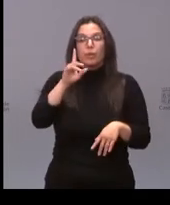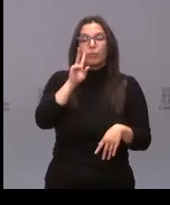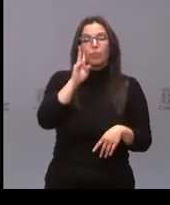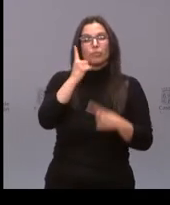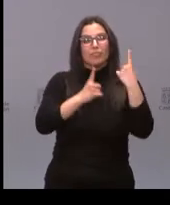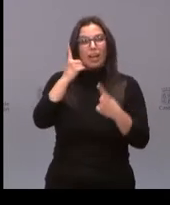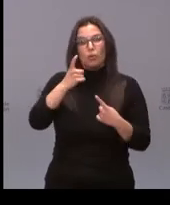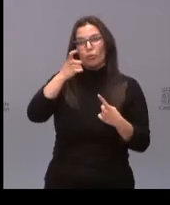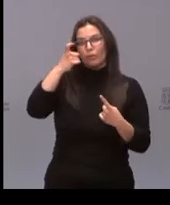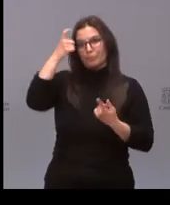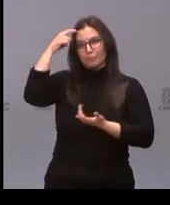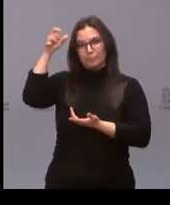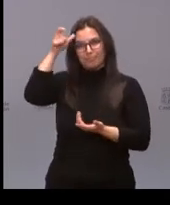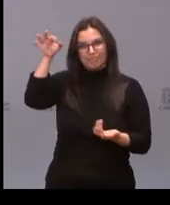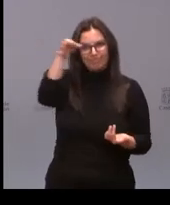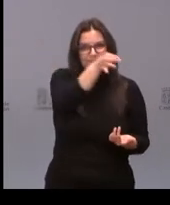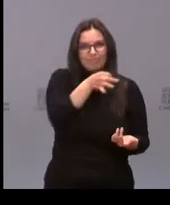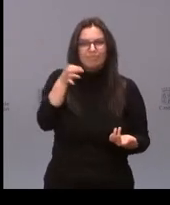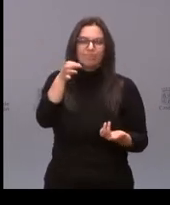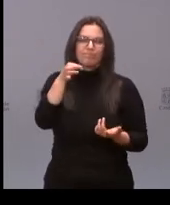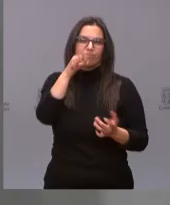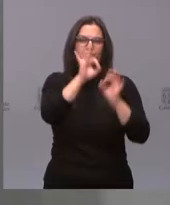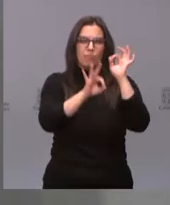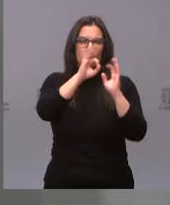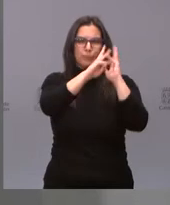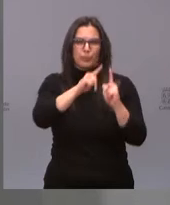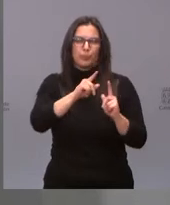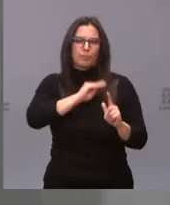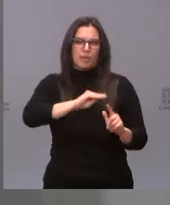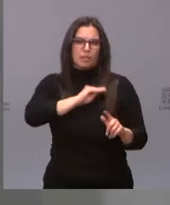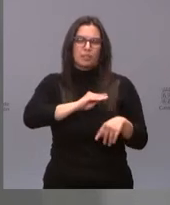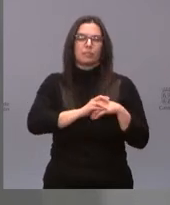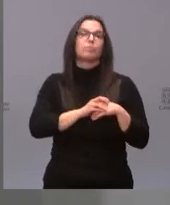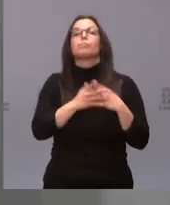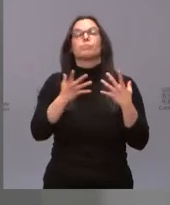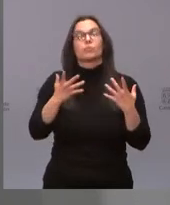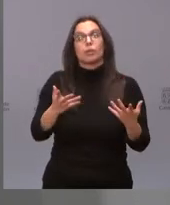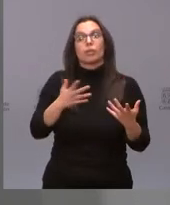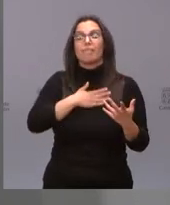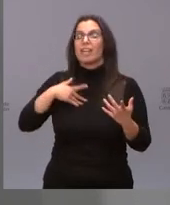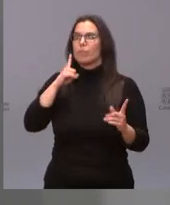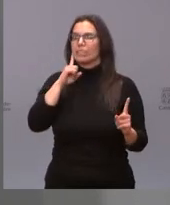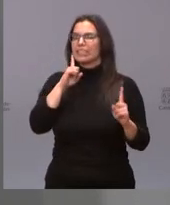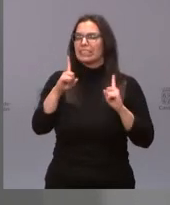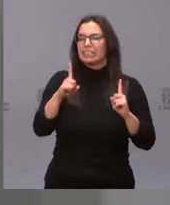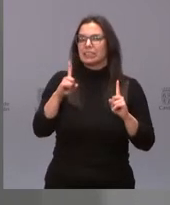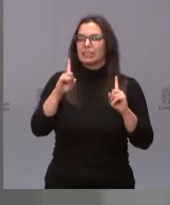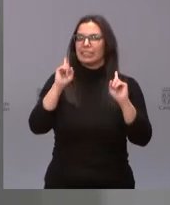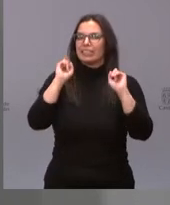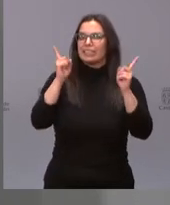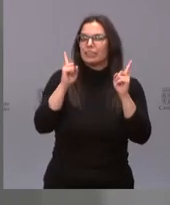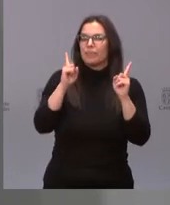unas altísimas, unas altas incidencias. Con el objetivo de ser lo más preventivos posibles, lo más